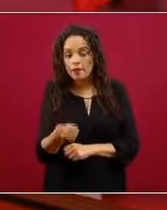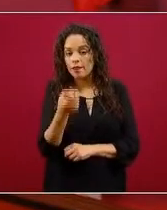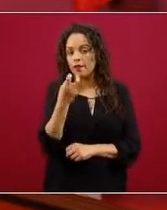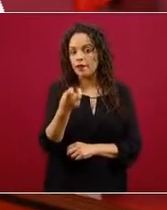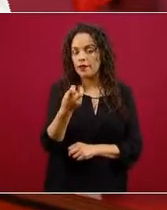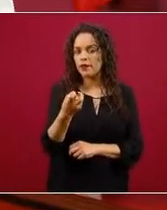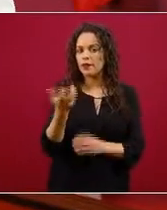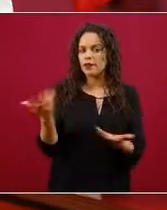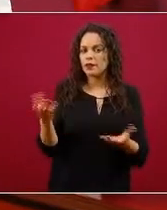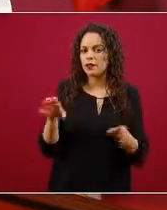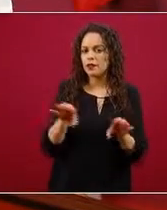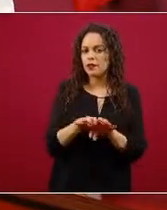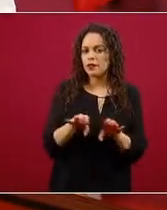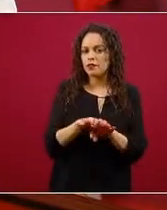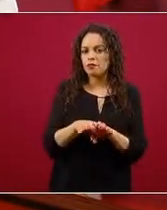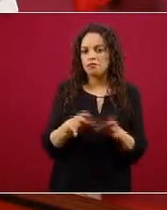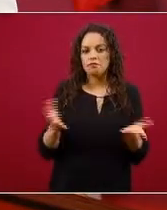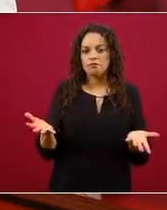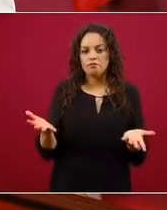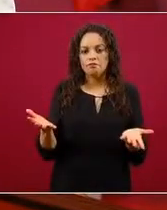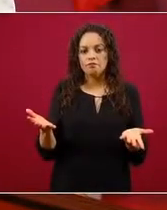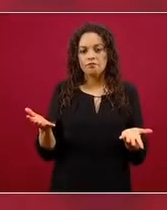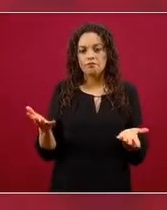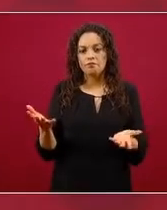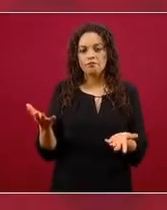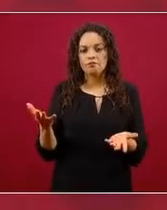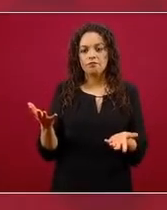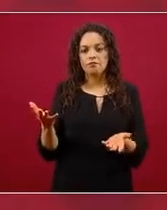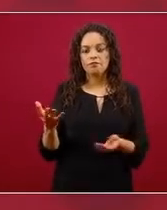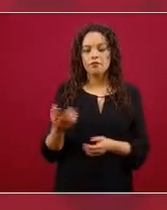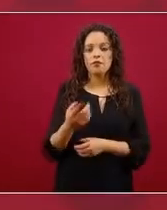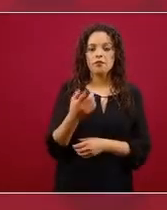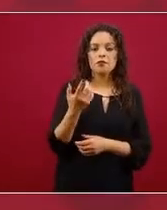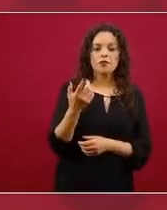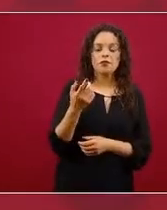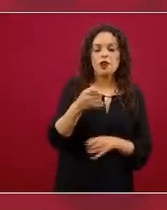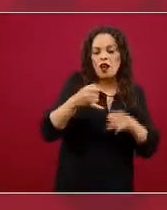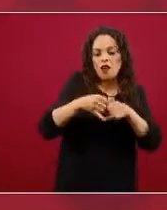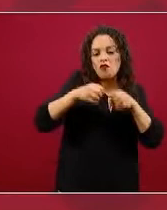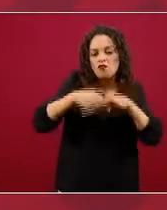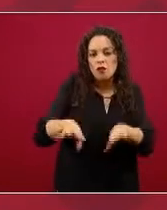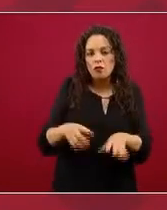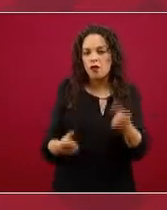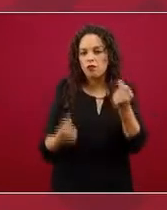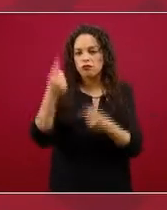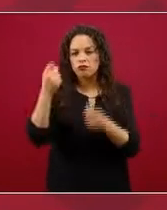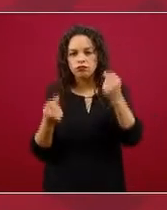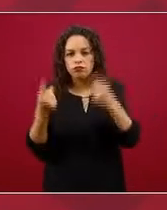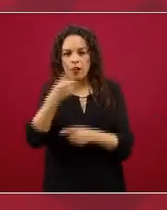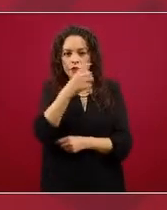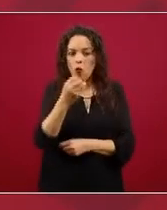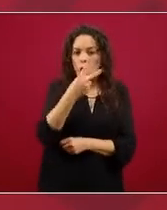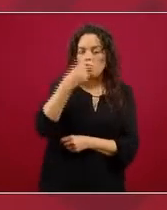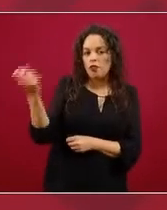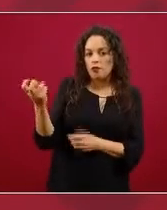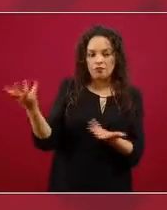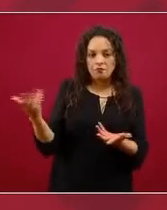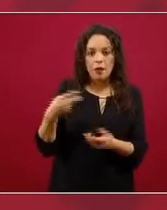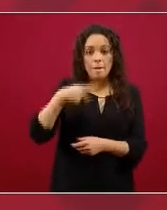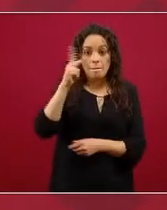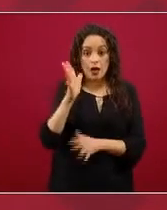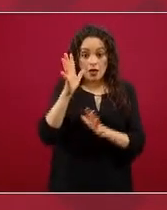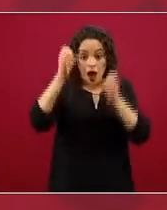una decena o dos decenas de casos en informes esporádicos. Entonces, hasta el momento no existe una conclusión